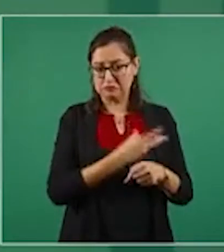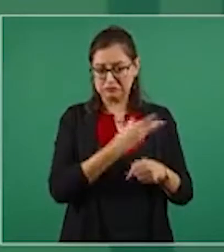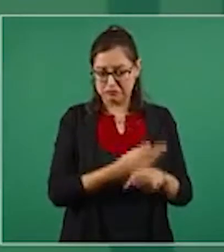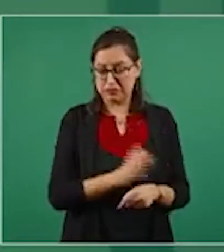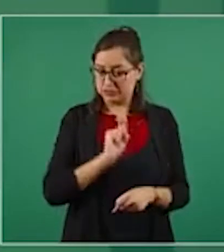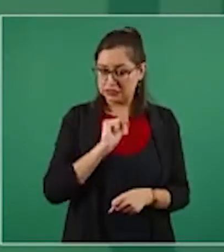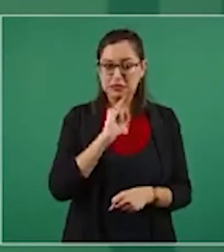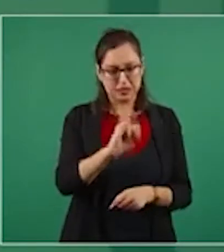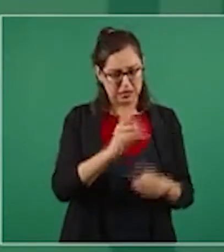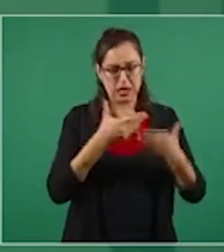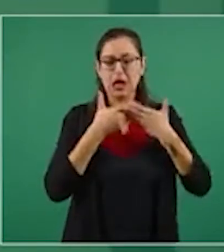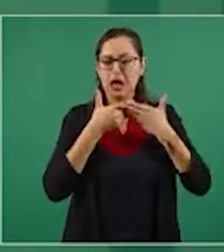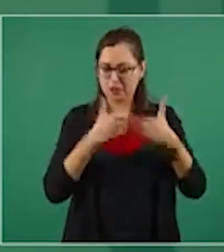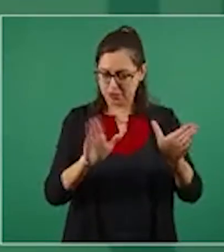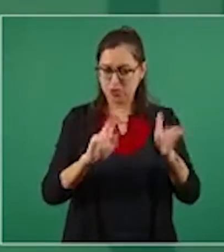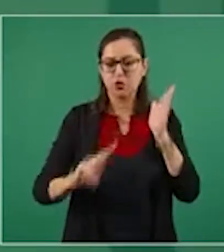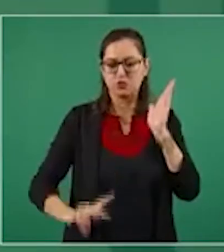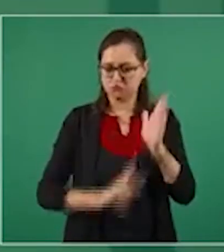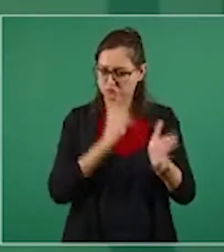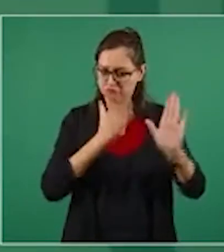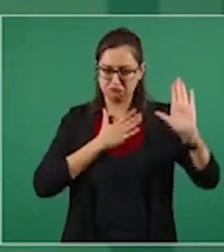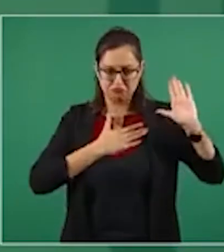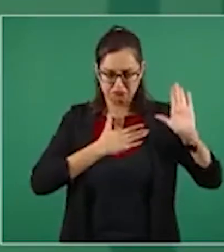que se tiene, se va a cumplir.